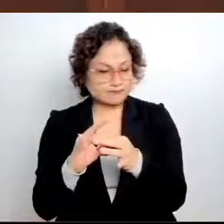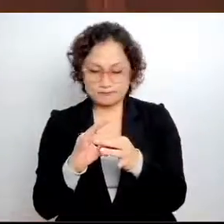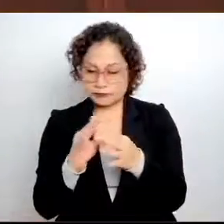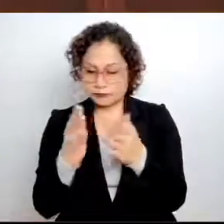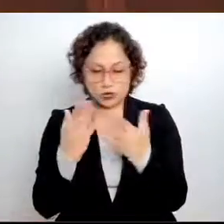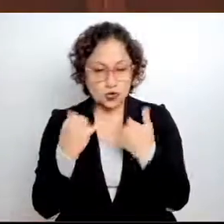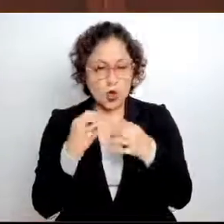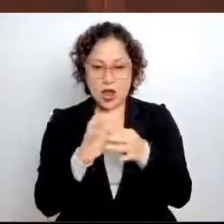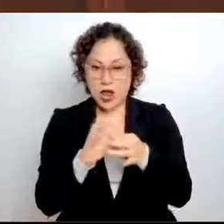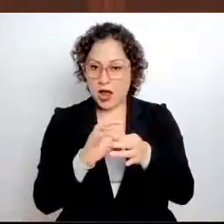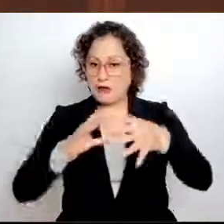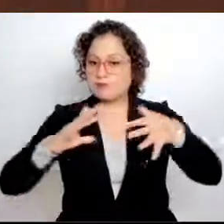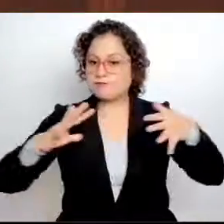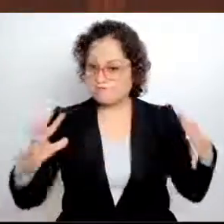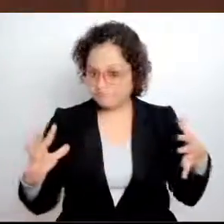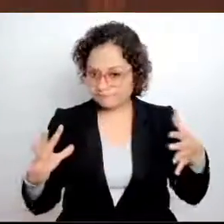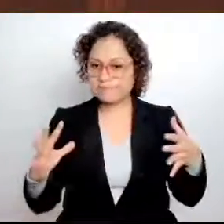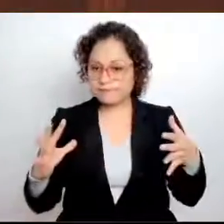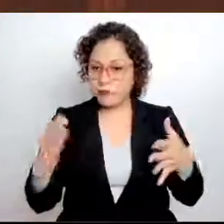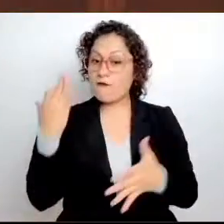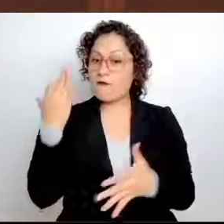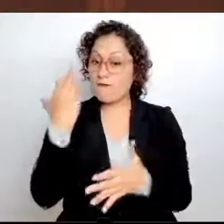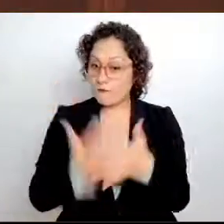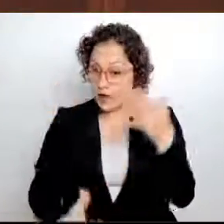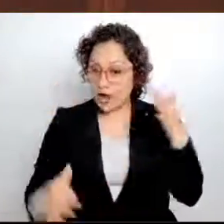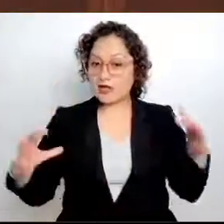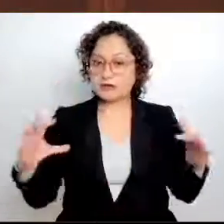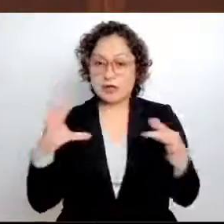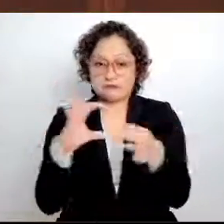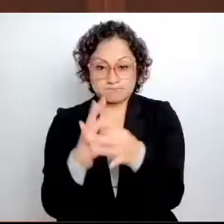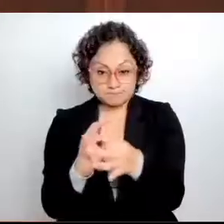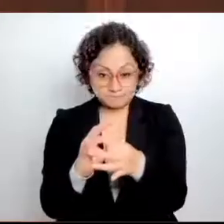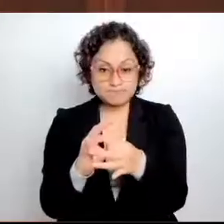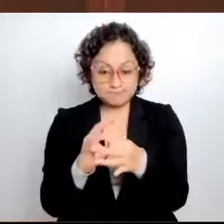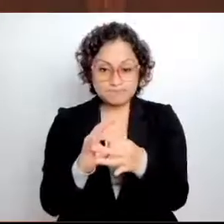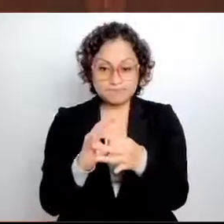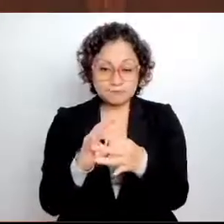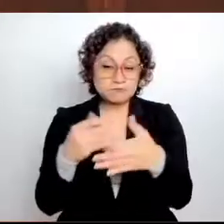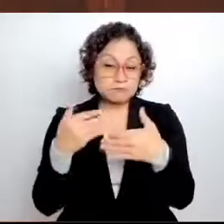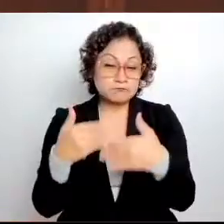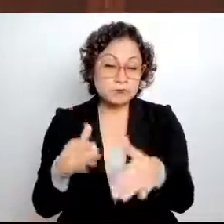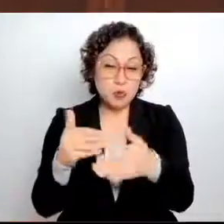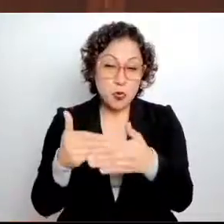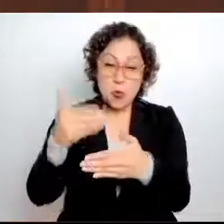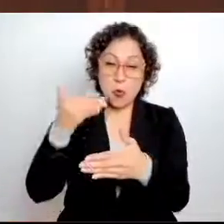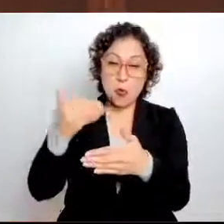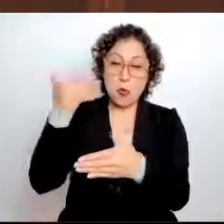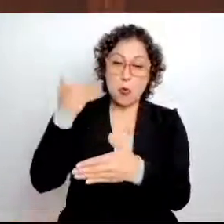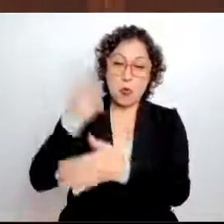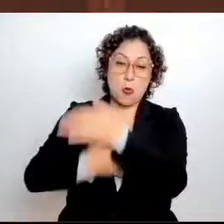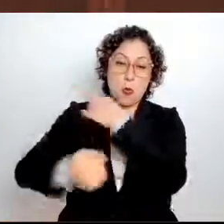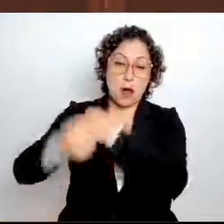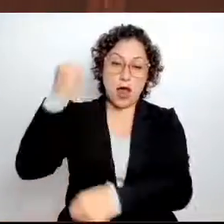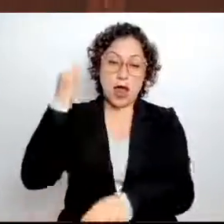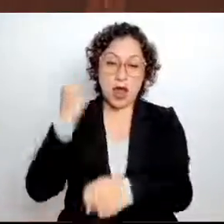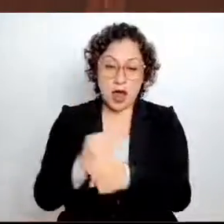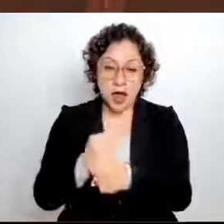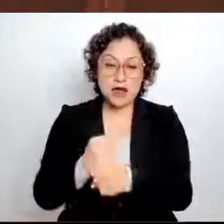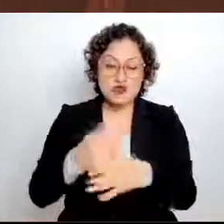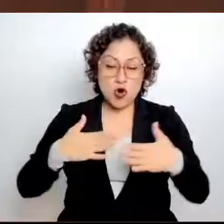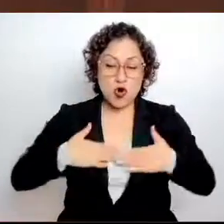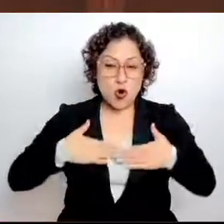hay todavía esa cohesión y desde hace muchos años no hay afinidad, al contrario, sigue